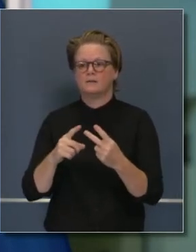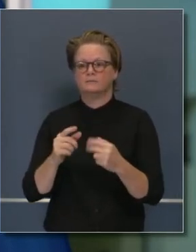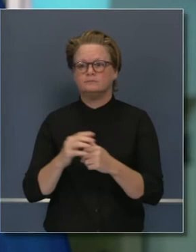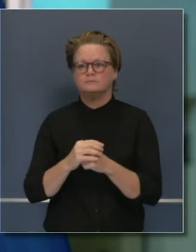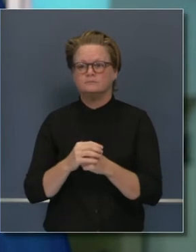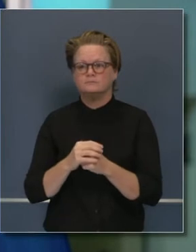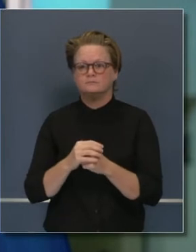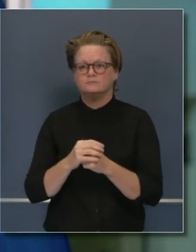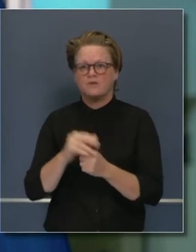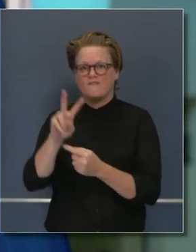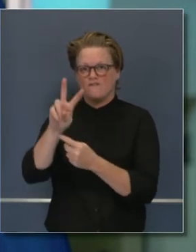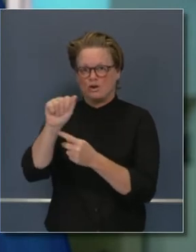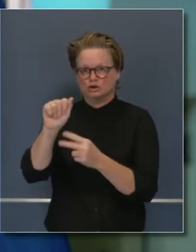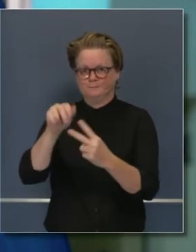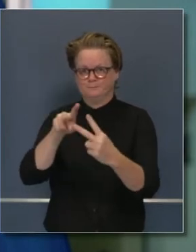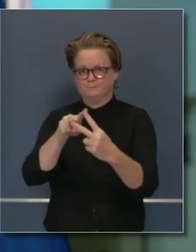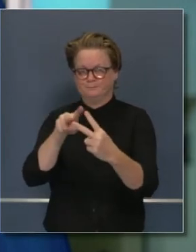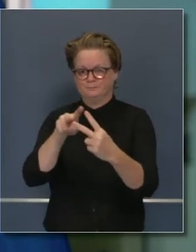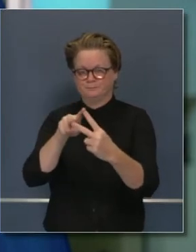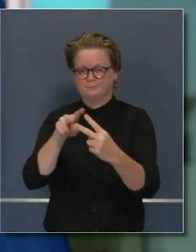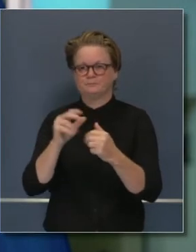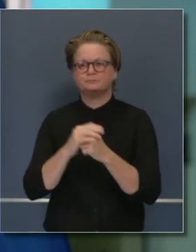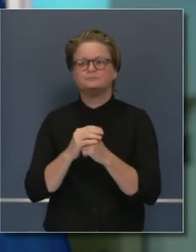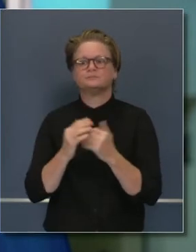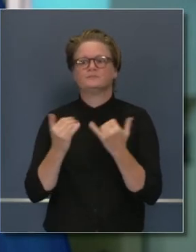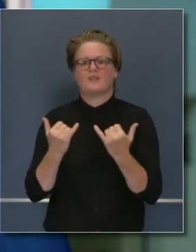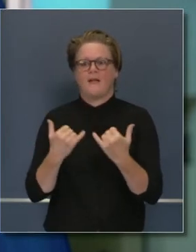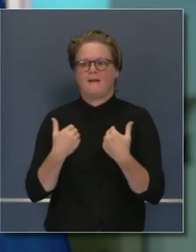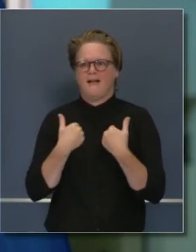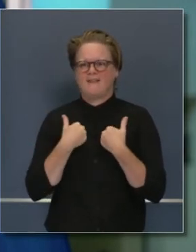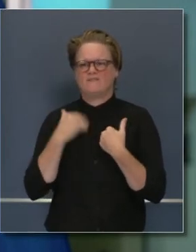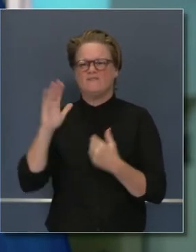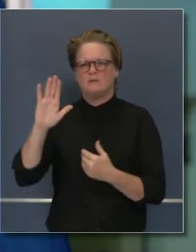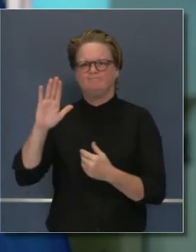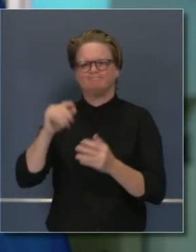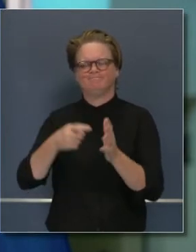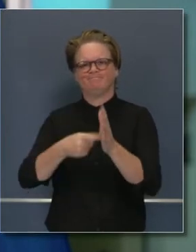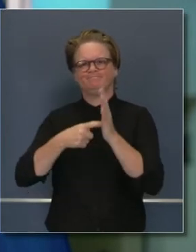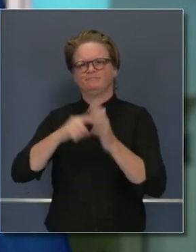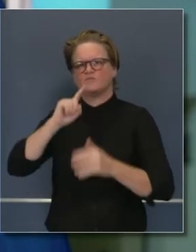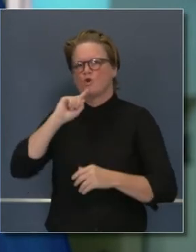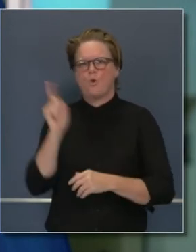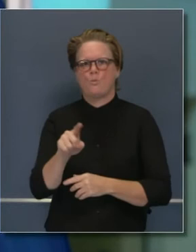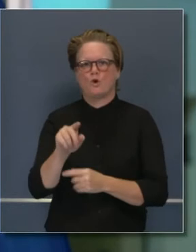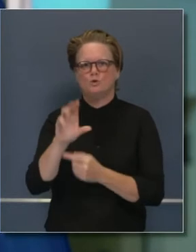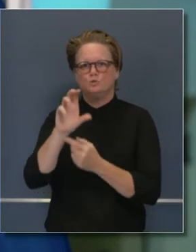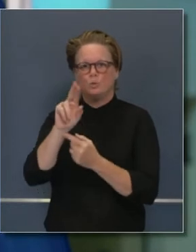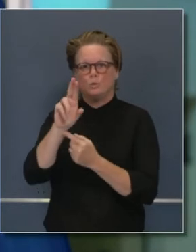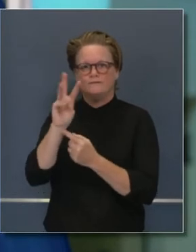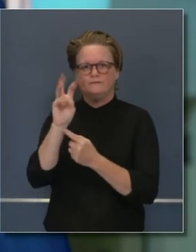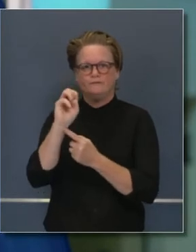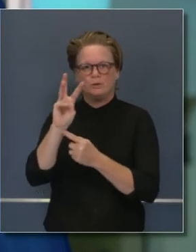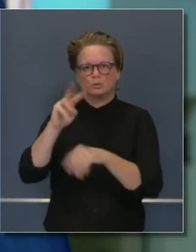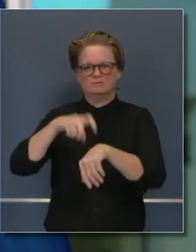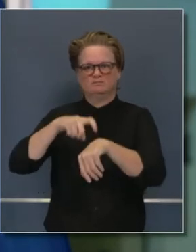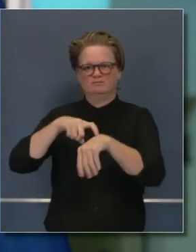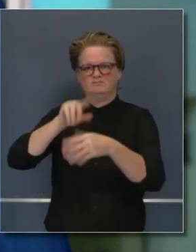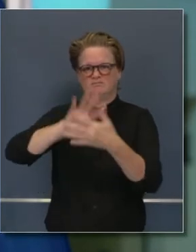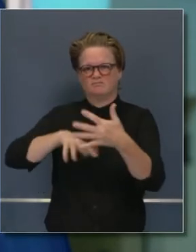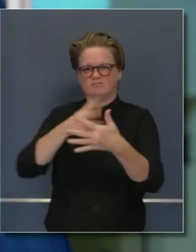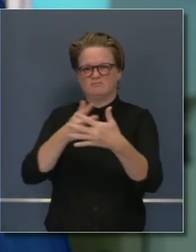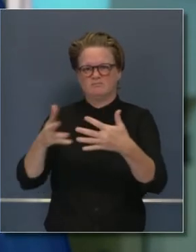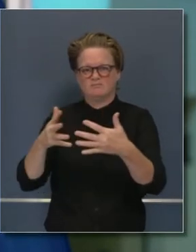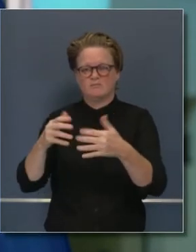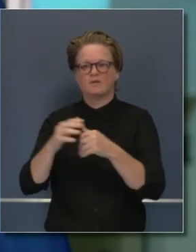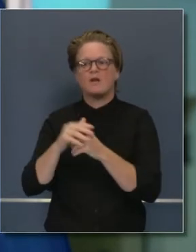un toque de queda en base al alcohol y en el estado de Virginia. Hay muchas ciudades grandes y pequeñas a lo ancho del país que también